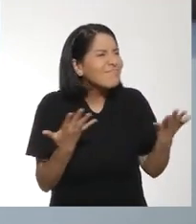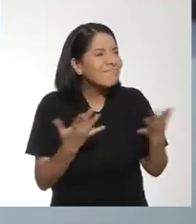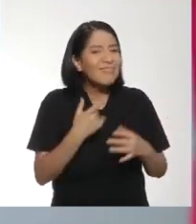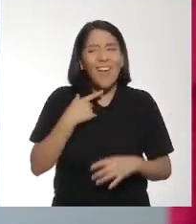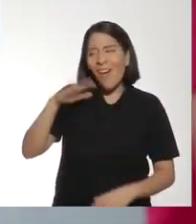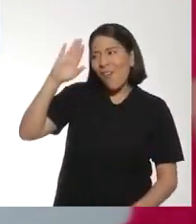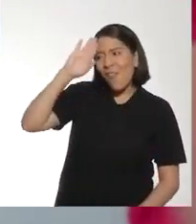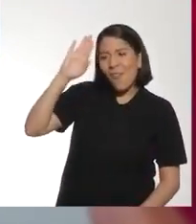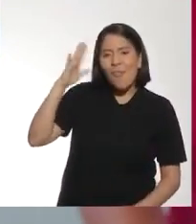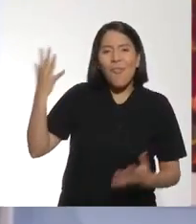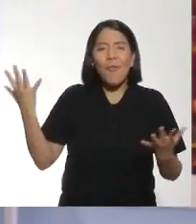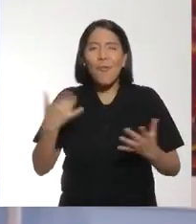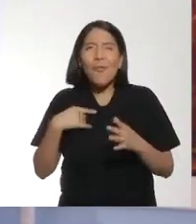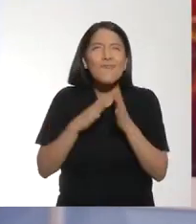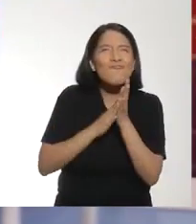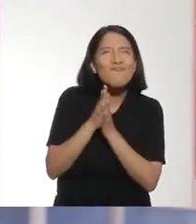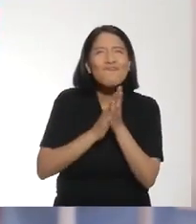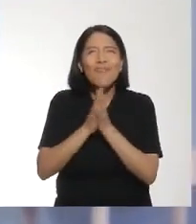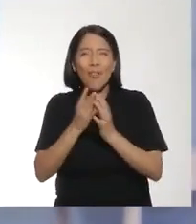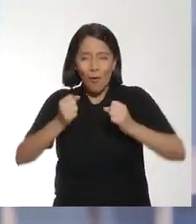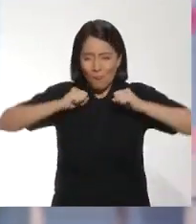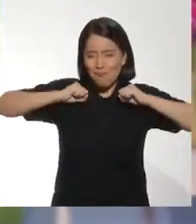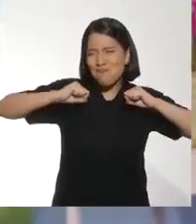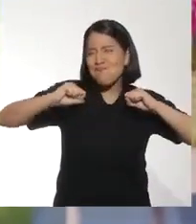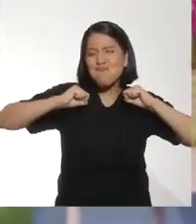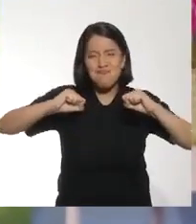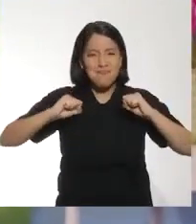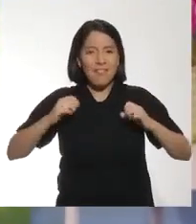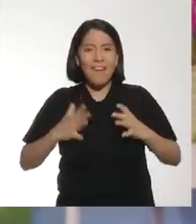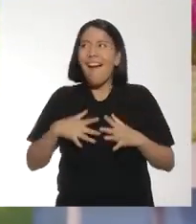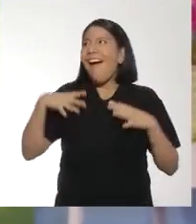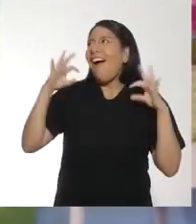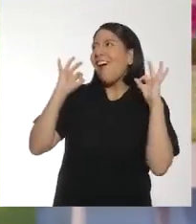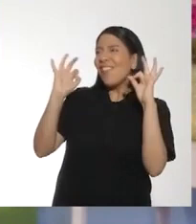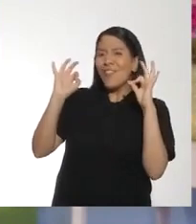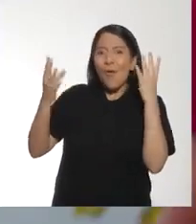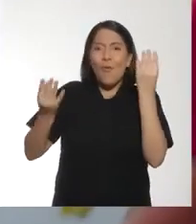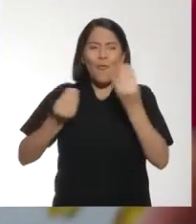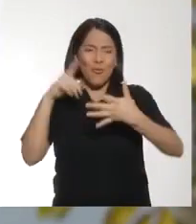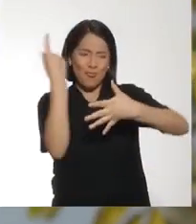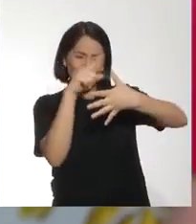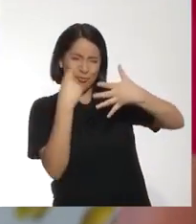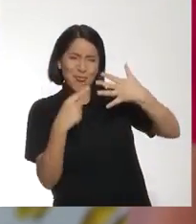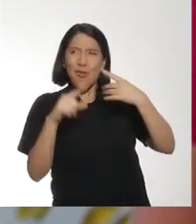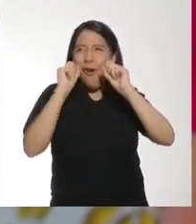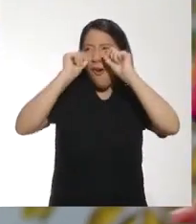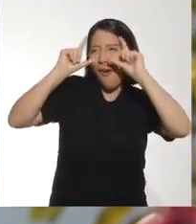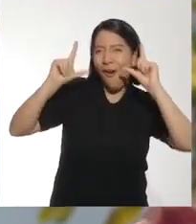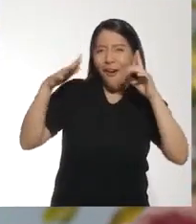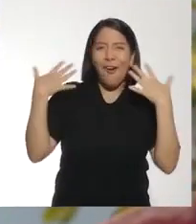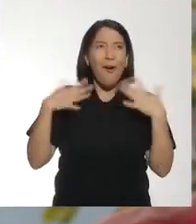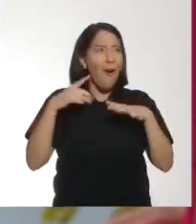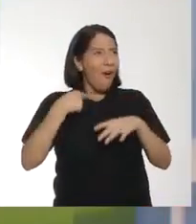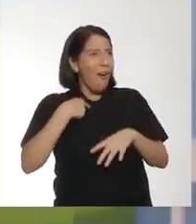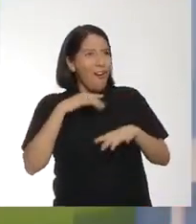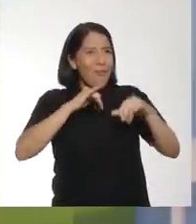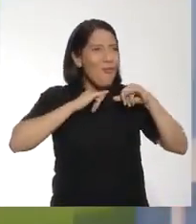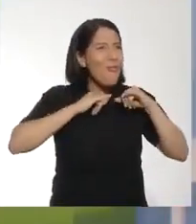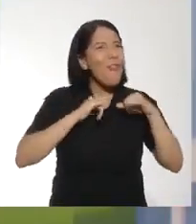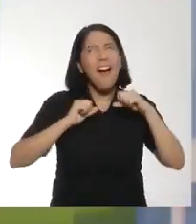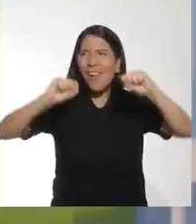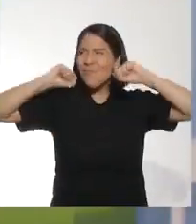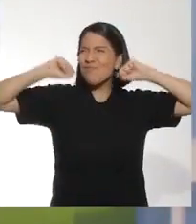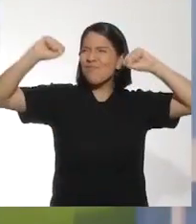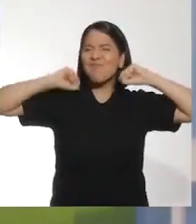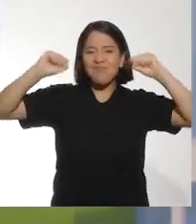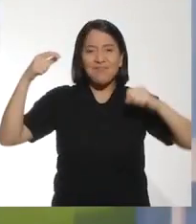¿Qué planes para hoy, Ray? Hola, Fabi. Dispuesta a meterle toda la energía al deporte. ¡Qué genial! Porque hoy hay un montón de sorpresas. ¡Genial!